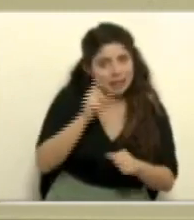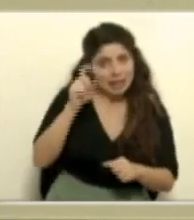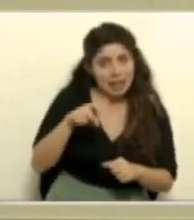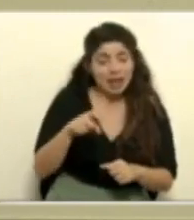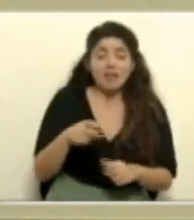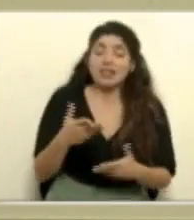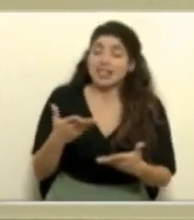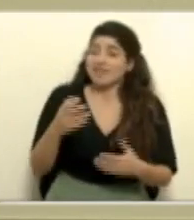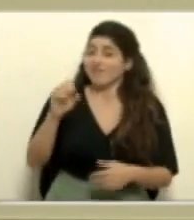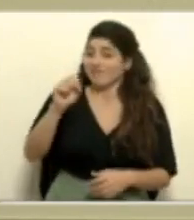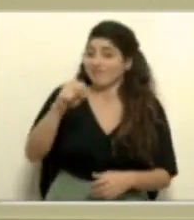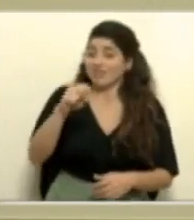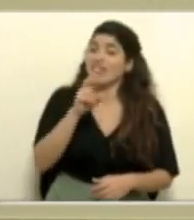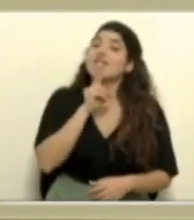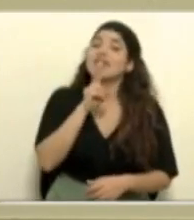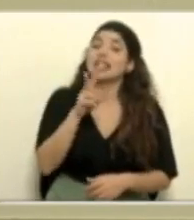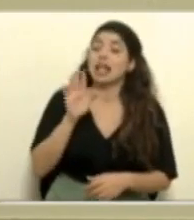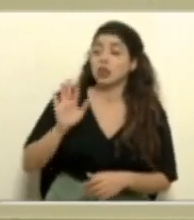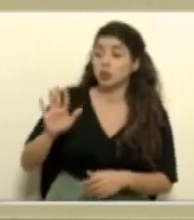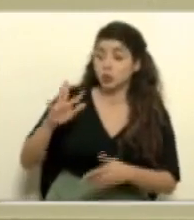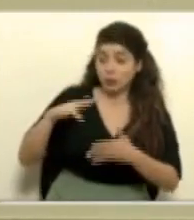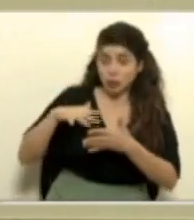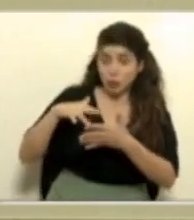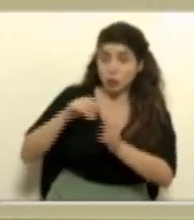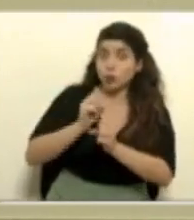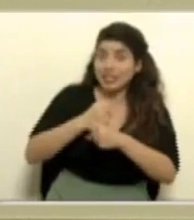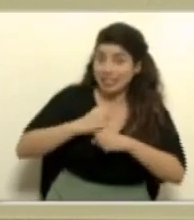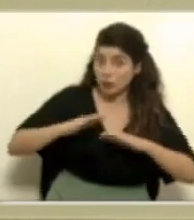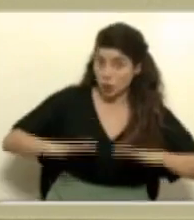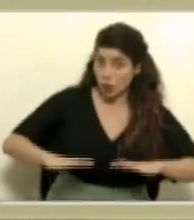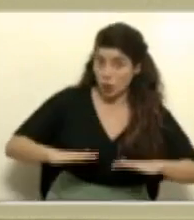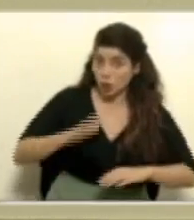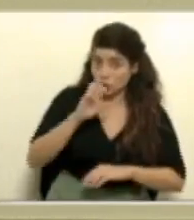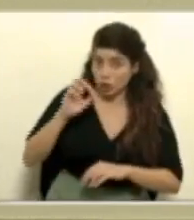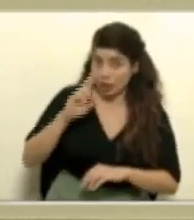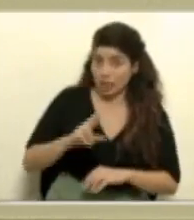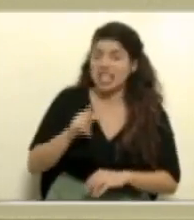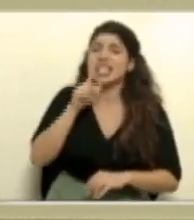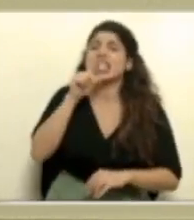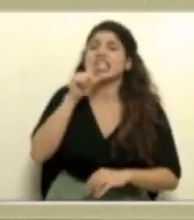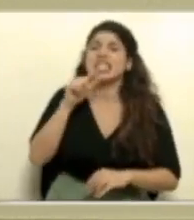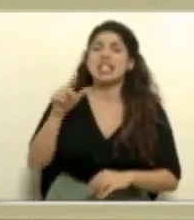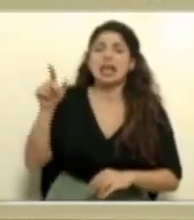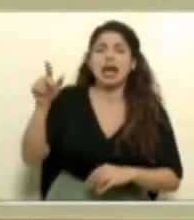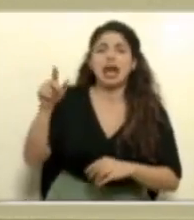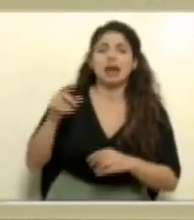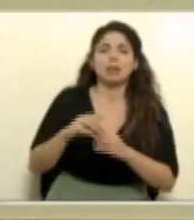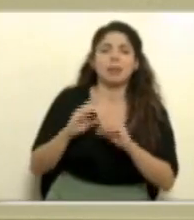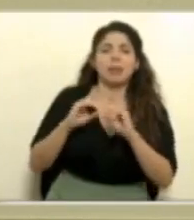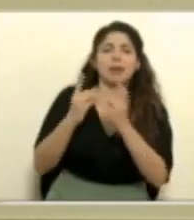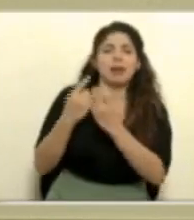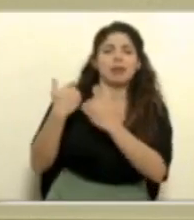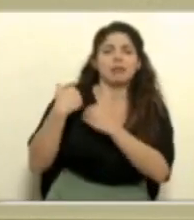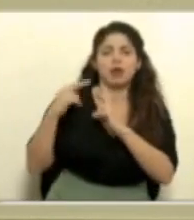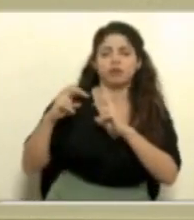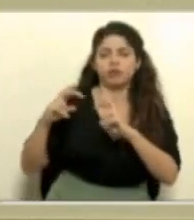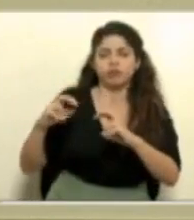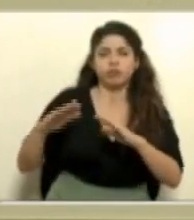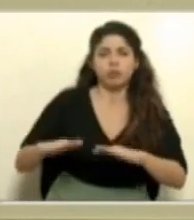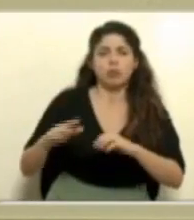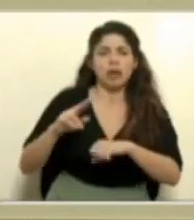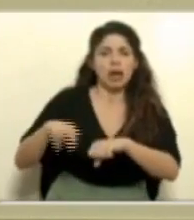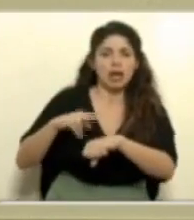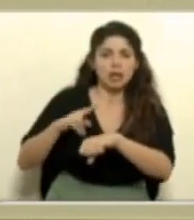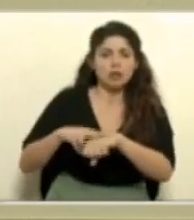Sí, es cierto, los estudios que se han hecho acá por parte del Estado de la Nación, por parte del grupo del Observatorio